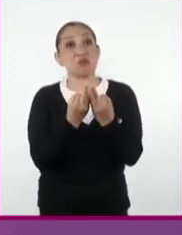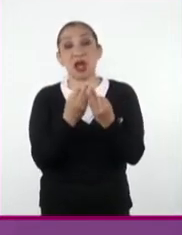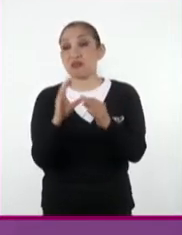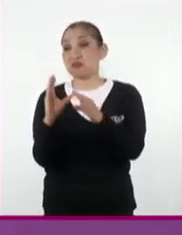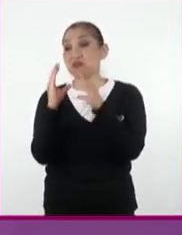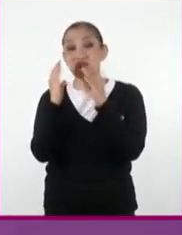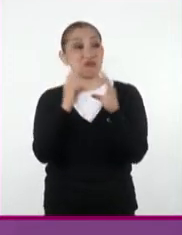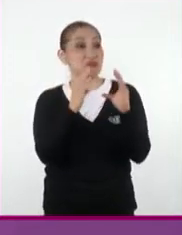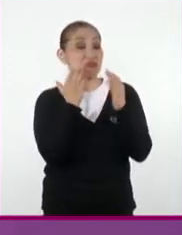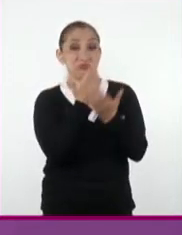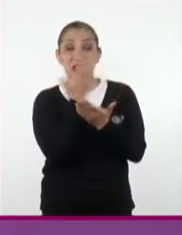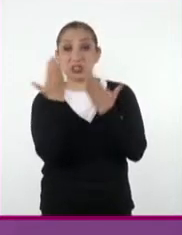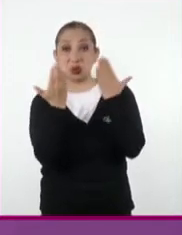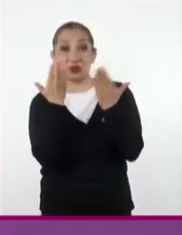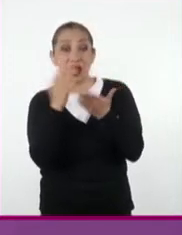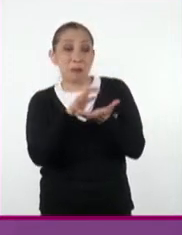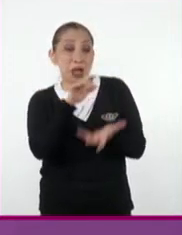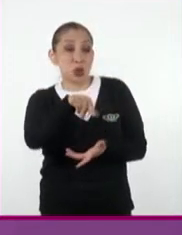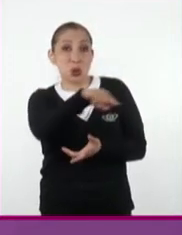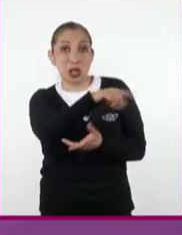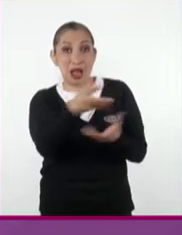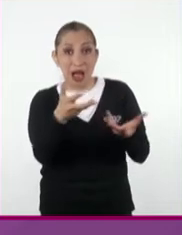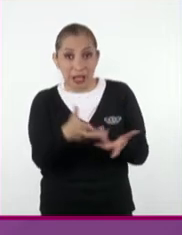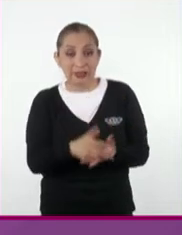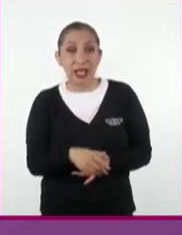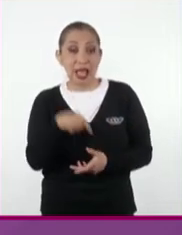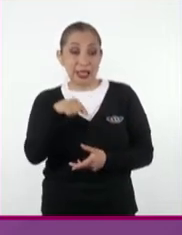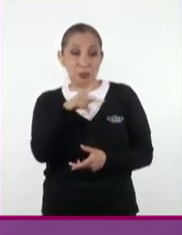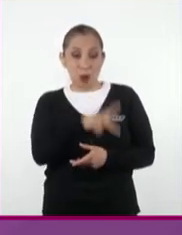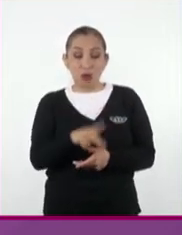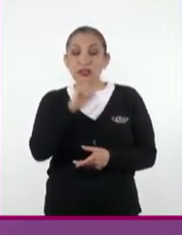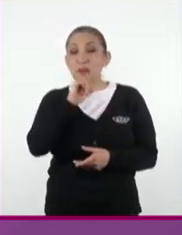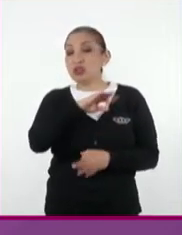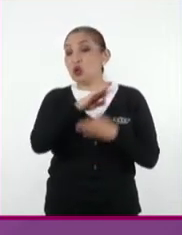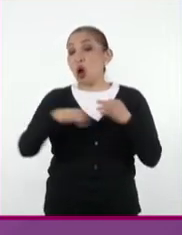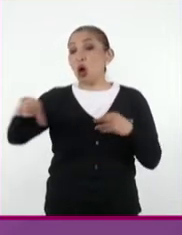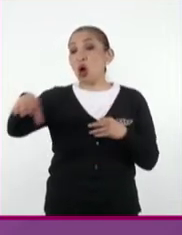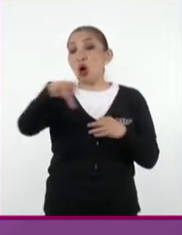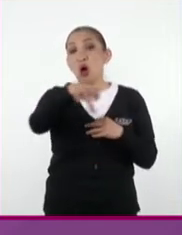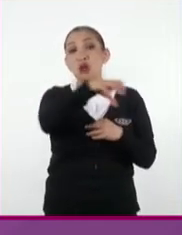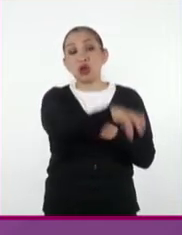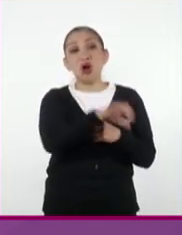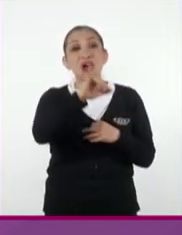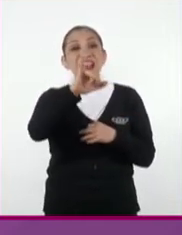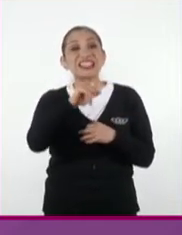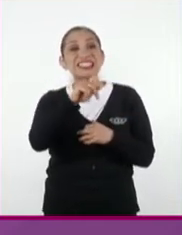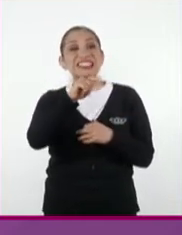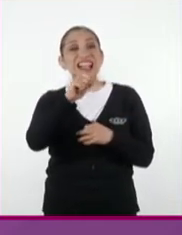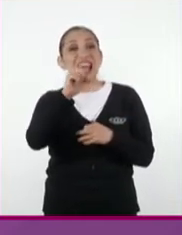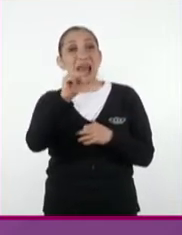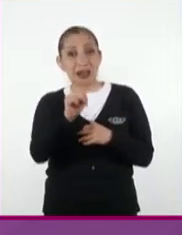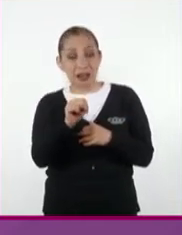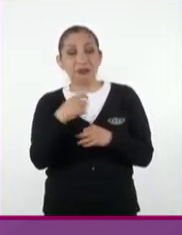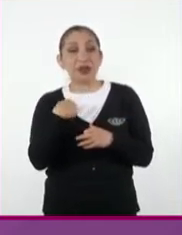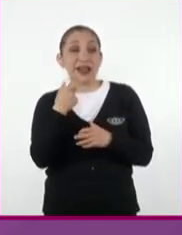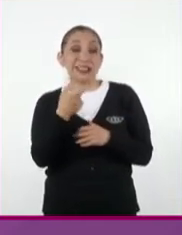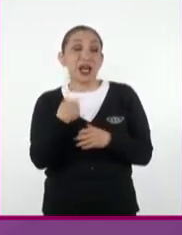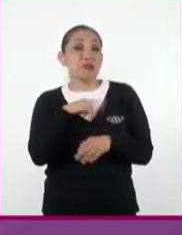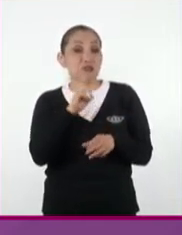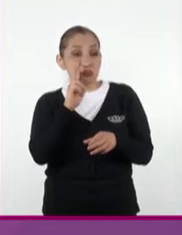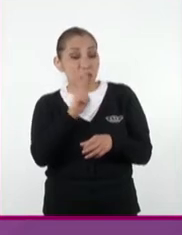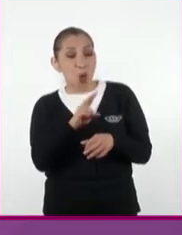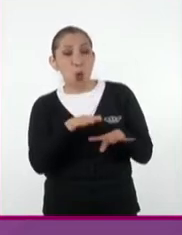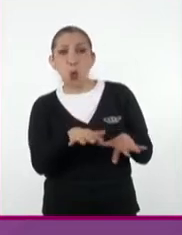educación que se adoptaba generalmente, no solo en mi pueblo, sino en todo el distrito de Ixclán, de manera que era una cosa